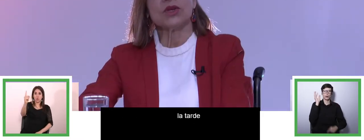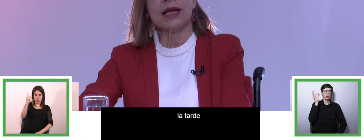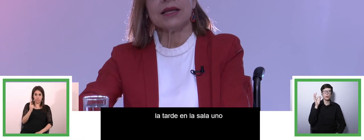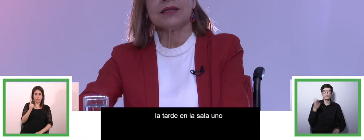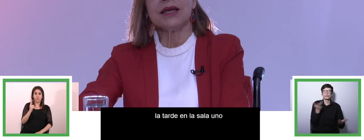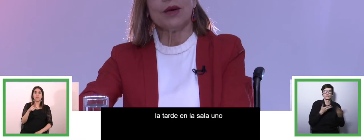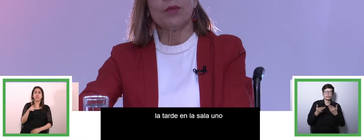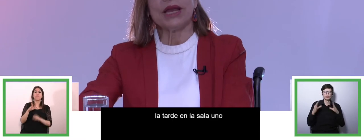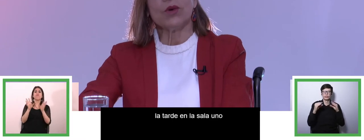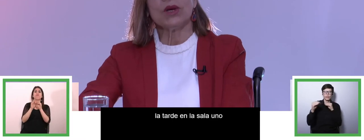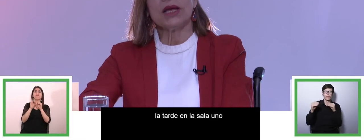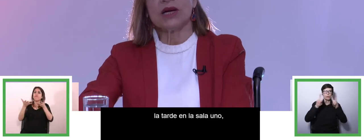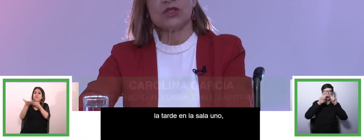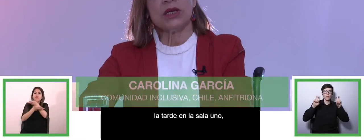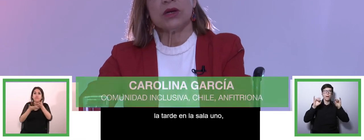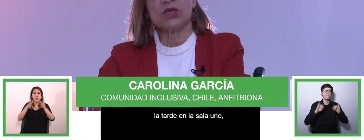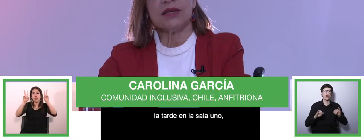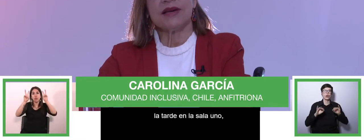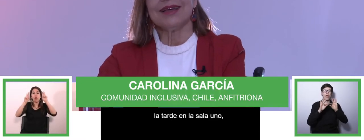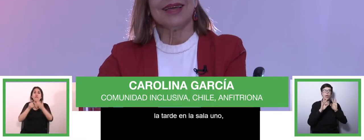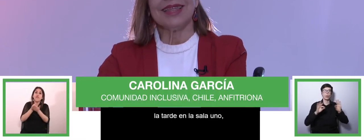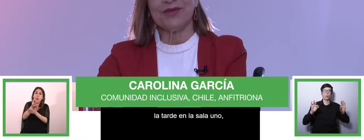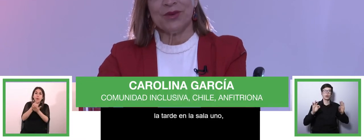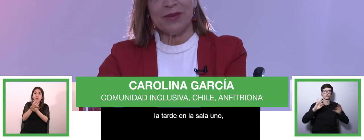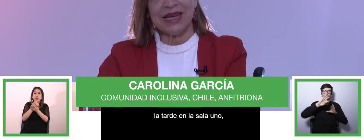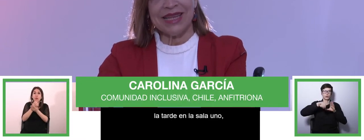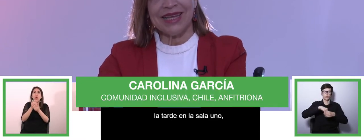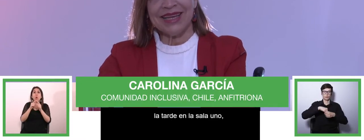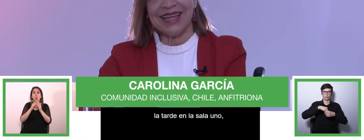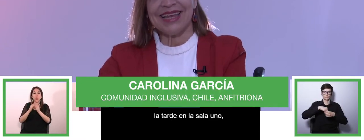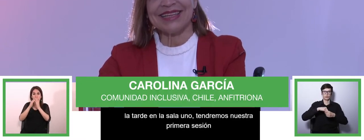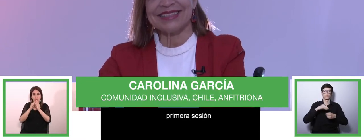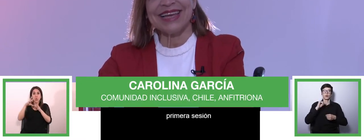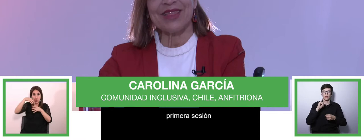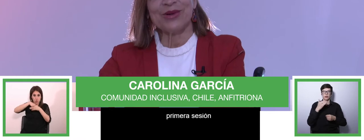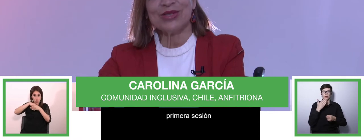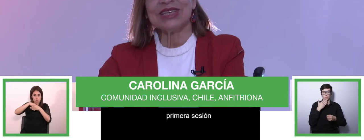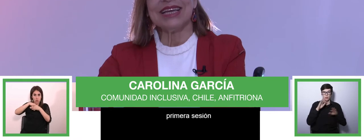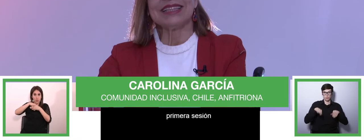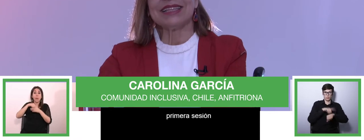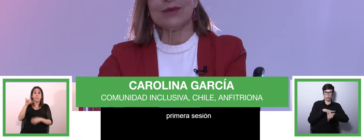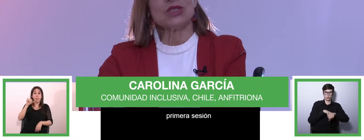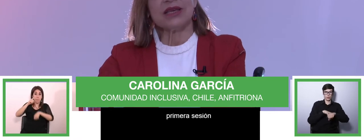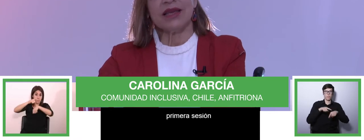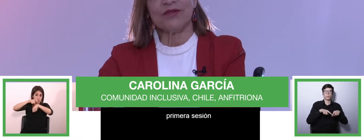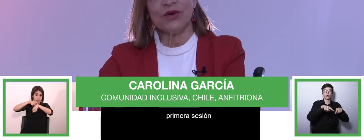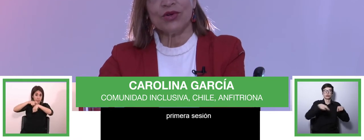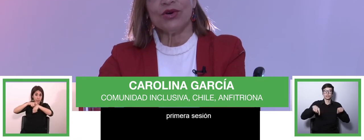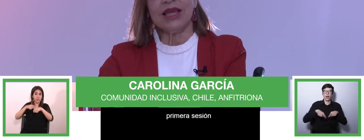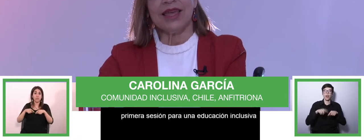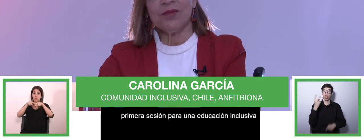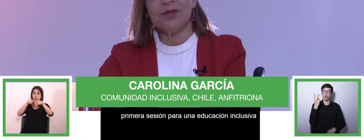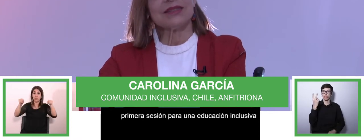educacionales para una educación inclusiva y de forma paralela, en la sala 2, tendremos el